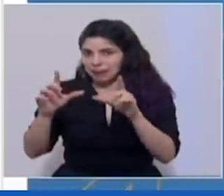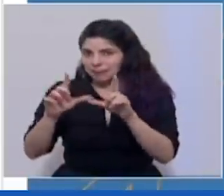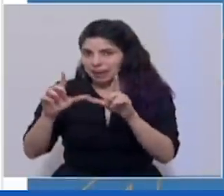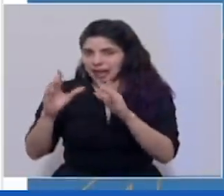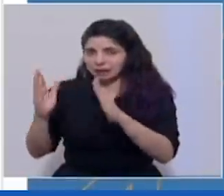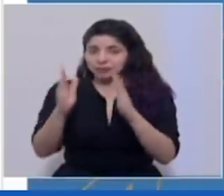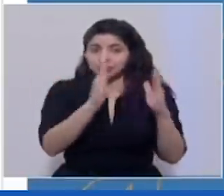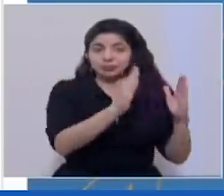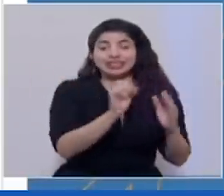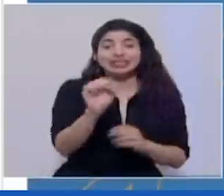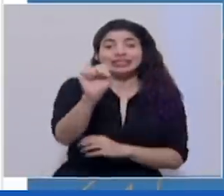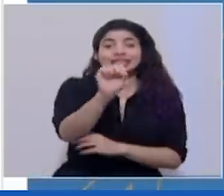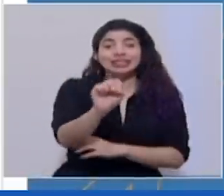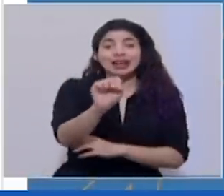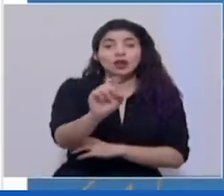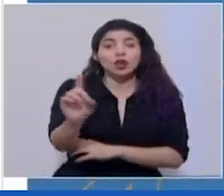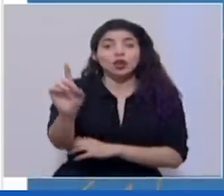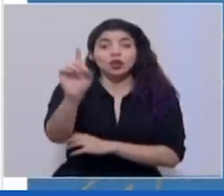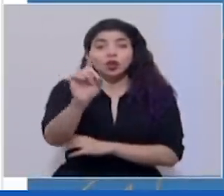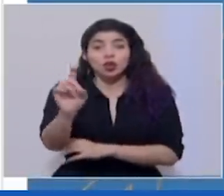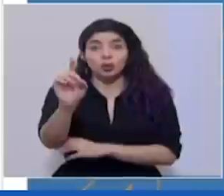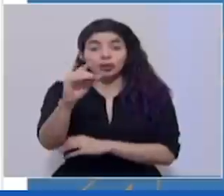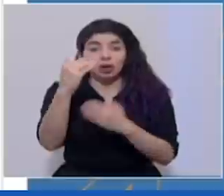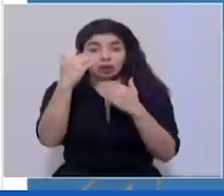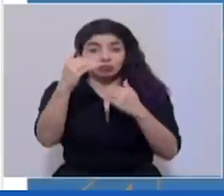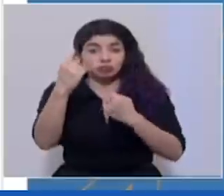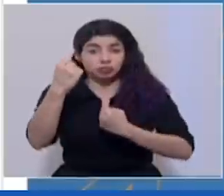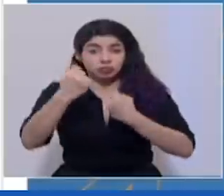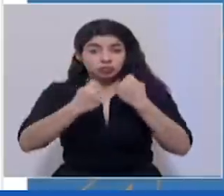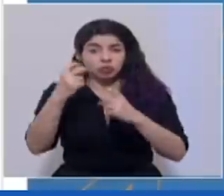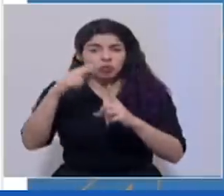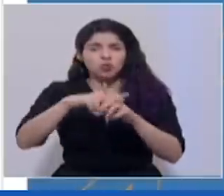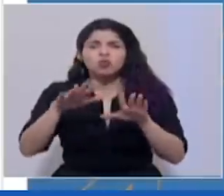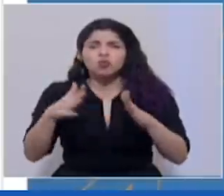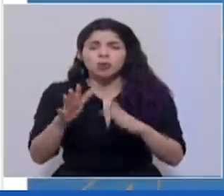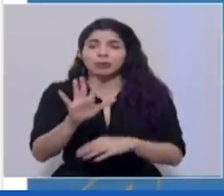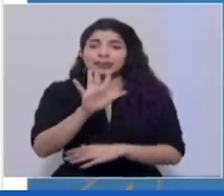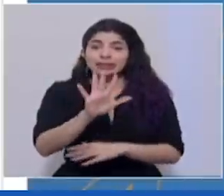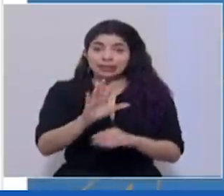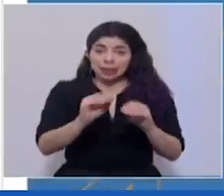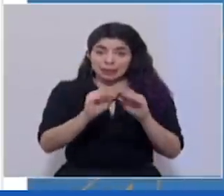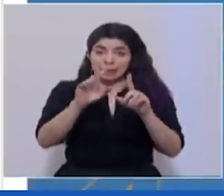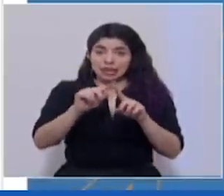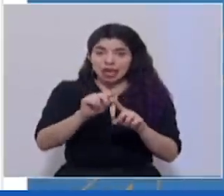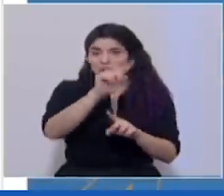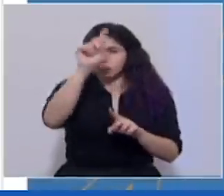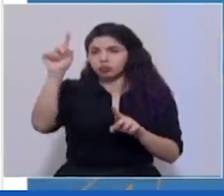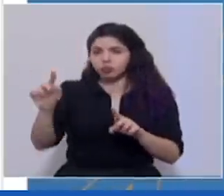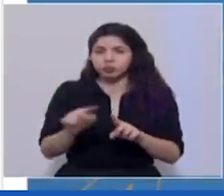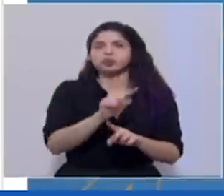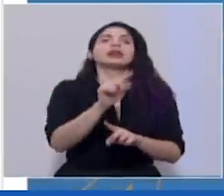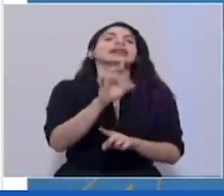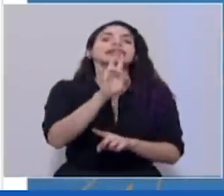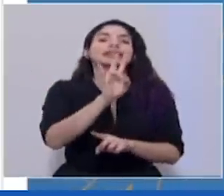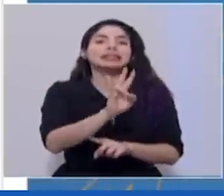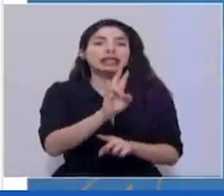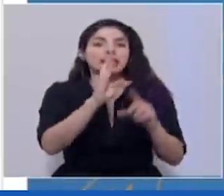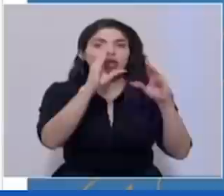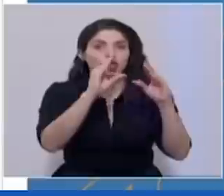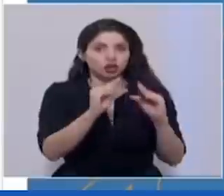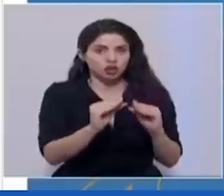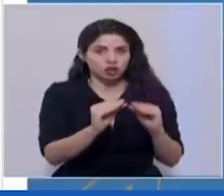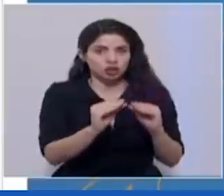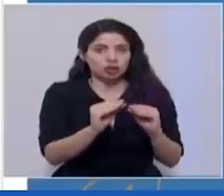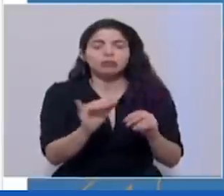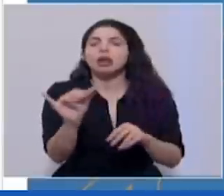Y los sábados y domingos, la restricción vehicular operará de las cinco de la mañana a las siete de la noche,